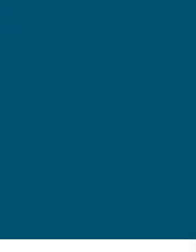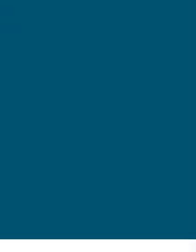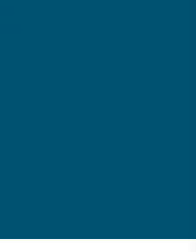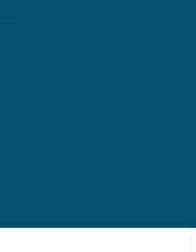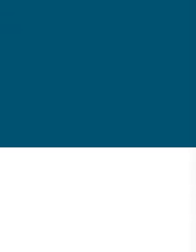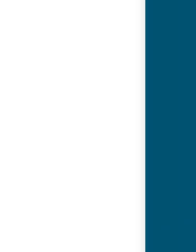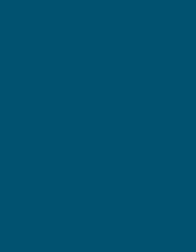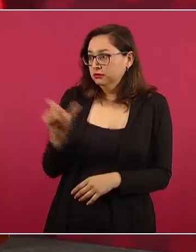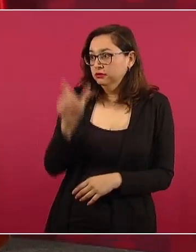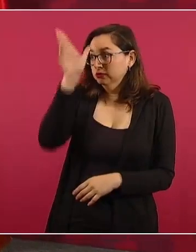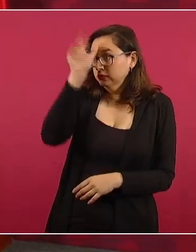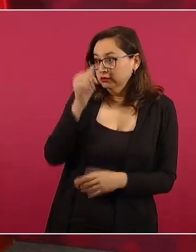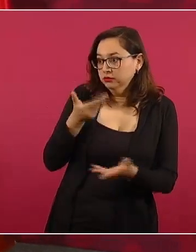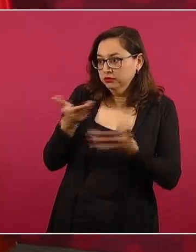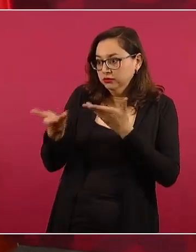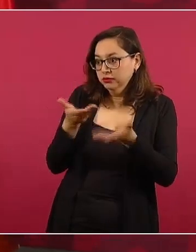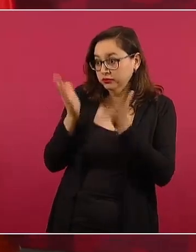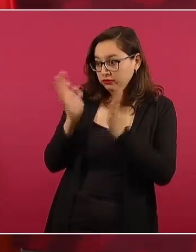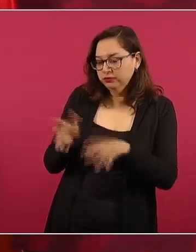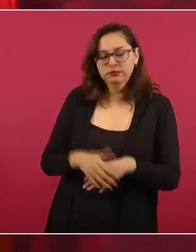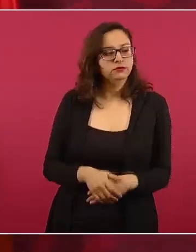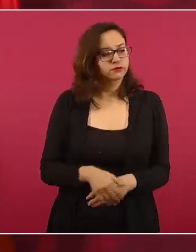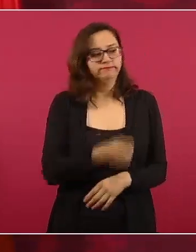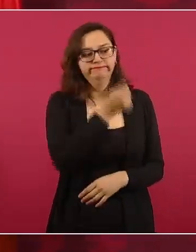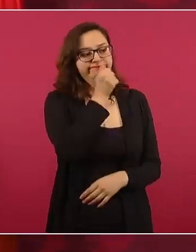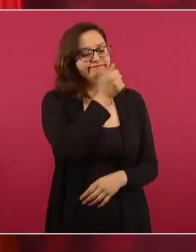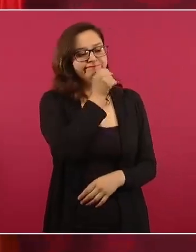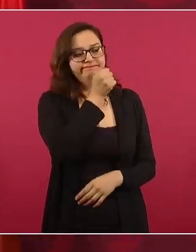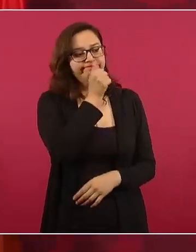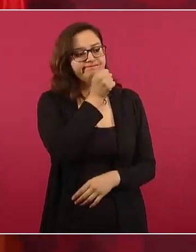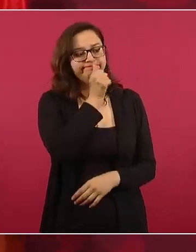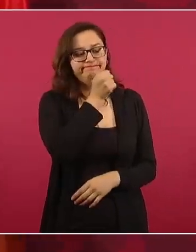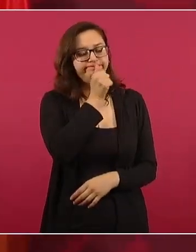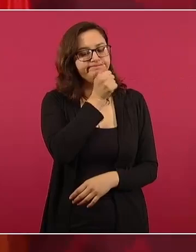No todavía, todavía.